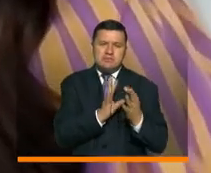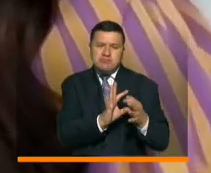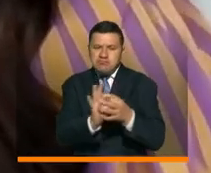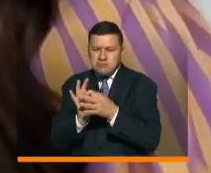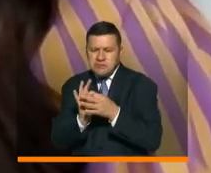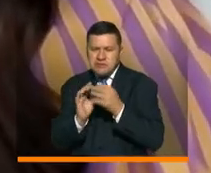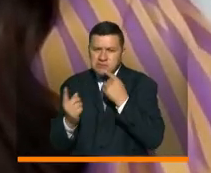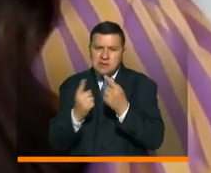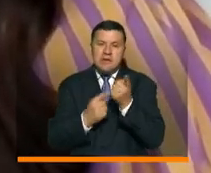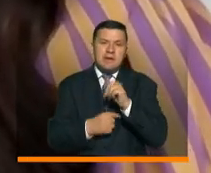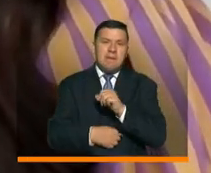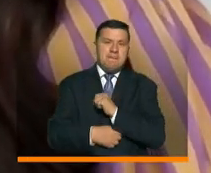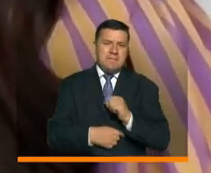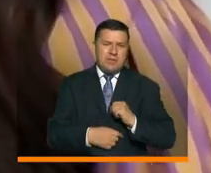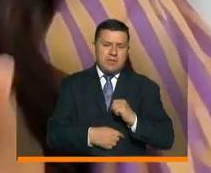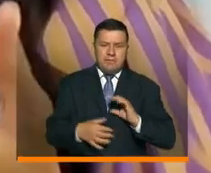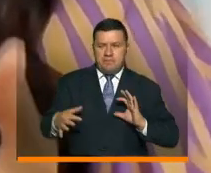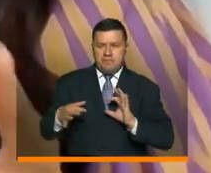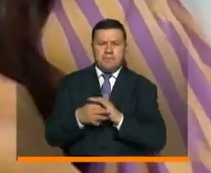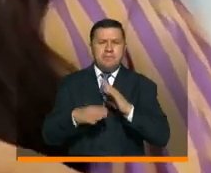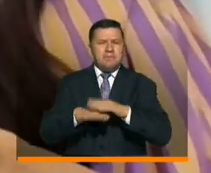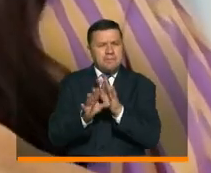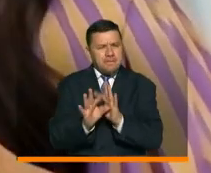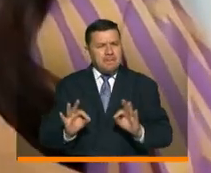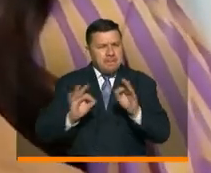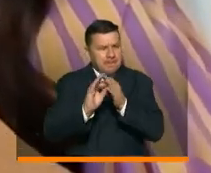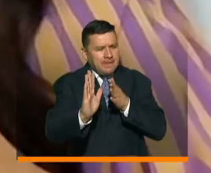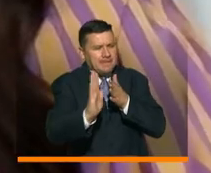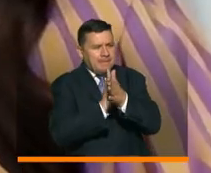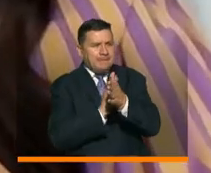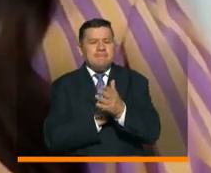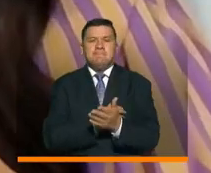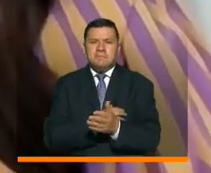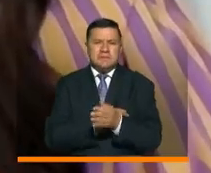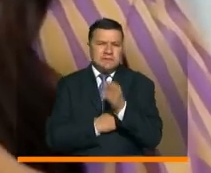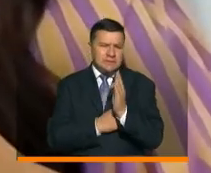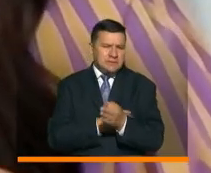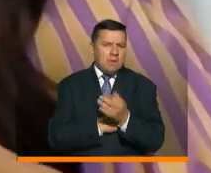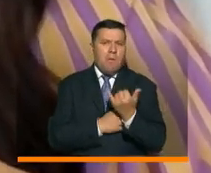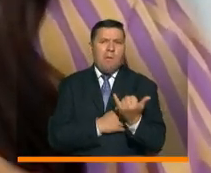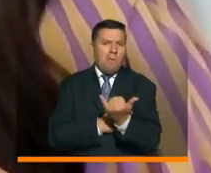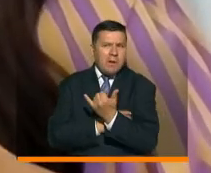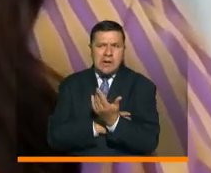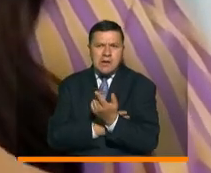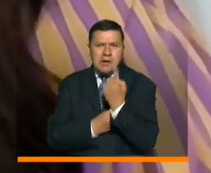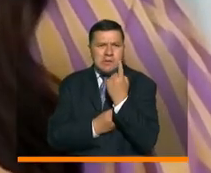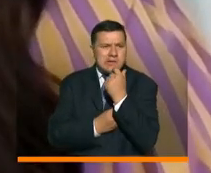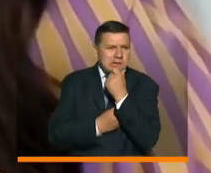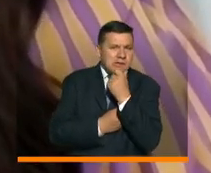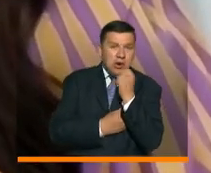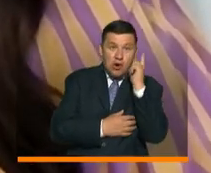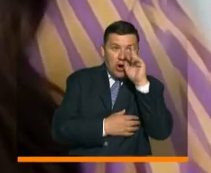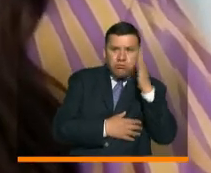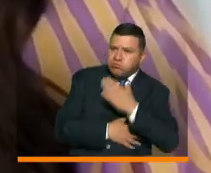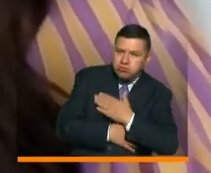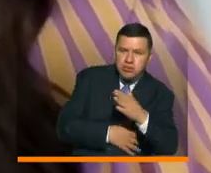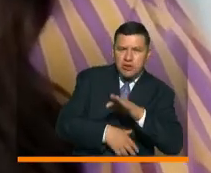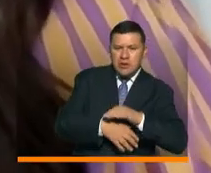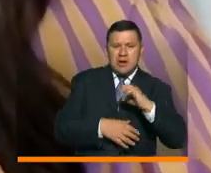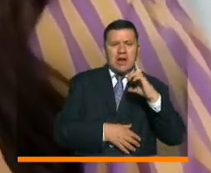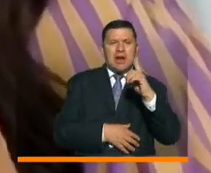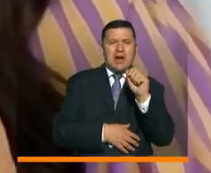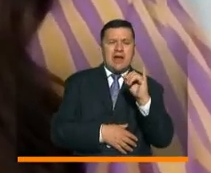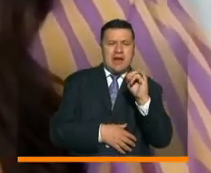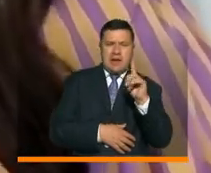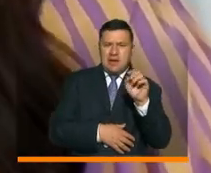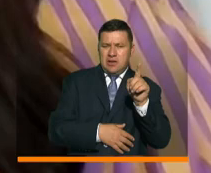especialmente también con el sector privado. Es importante mencionar que siempre existió esa voluntad política de la señora gobernadora, la doctora Clara Lú